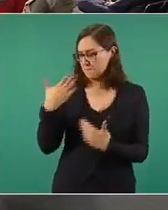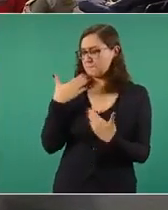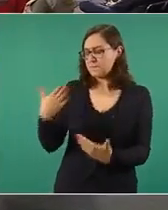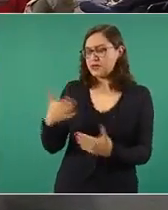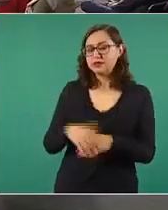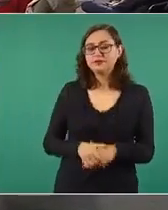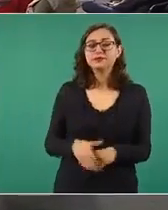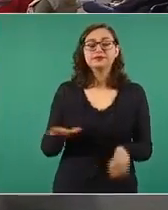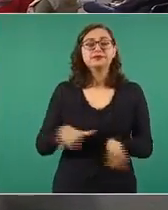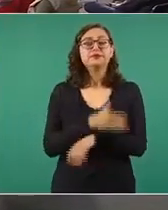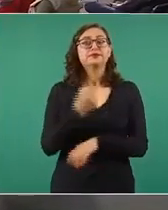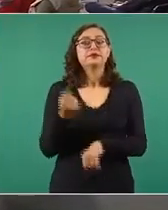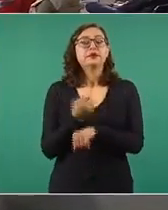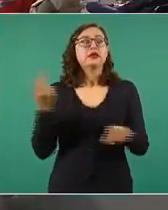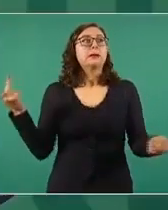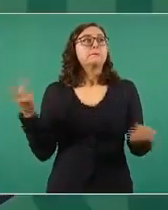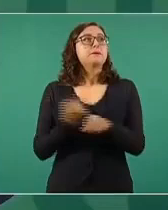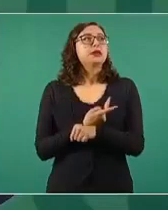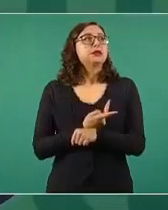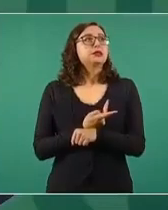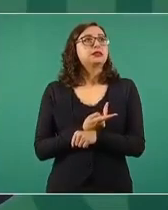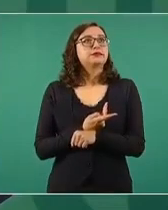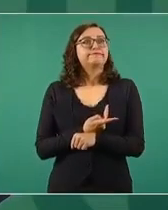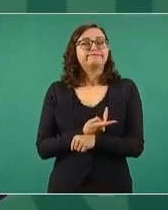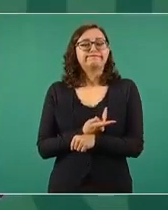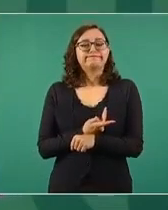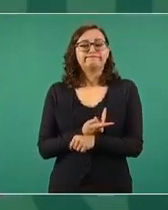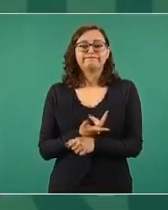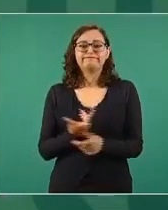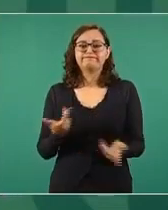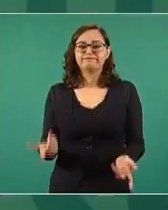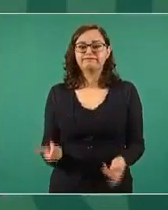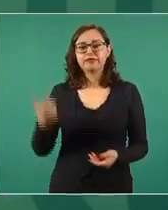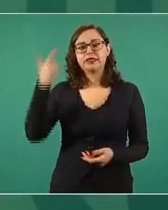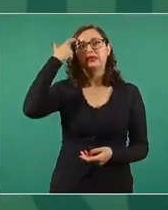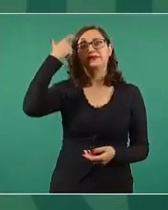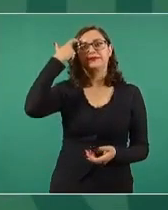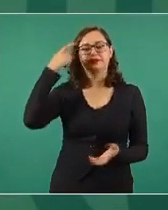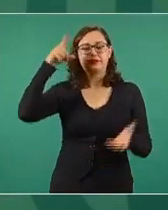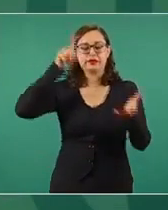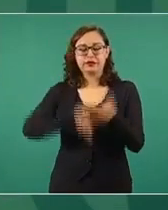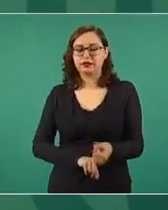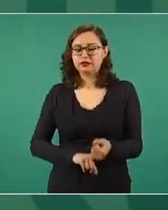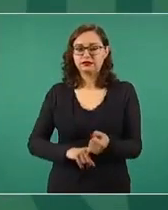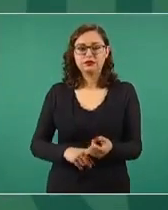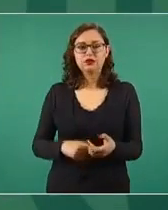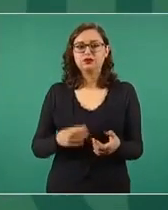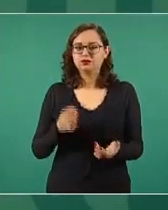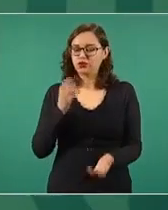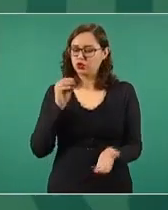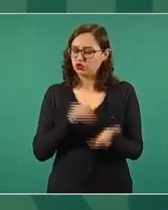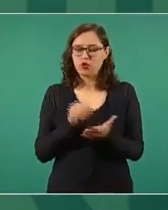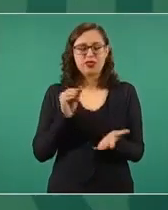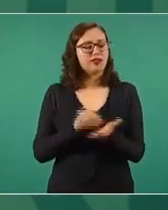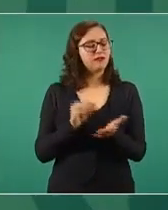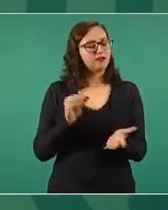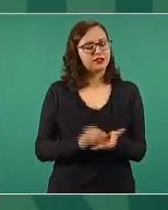ese espíritu tecnocrático. No se puede